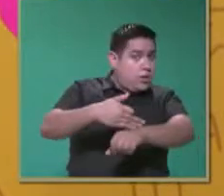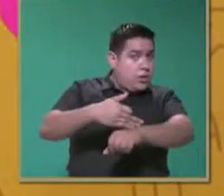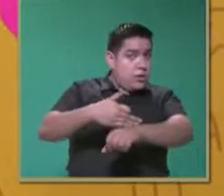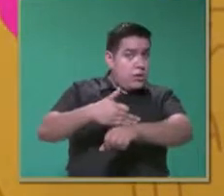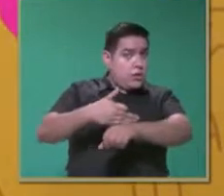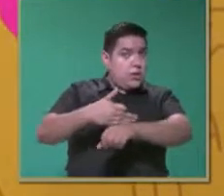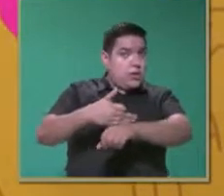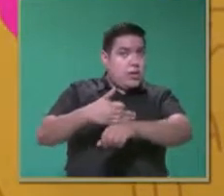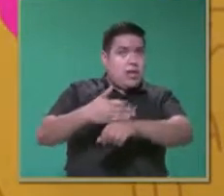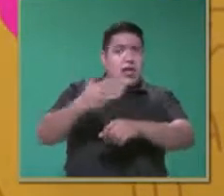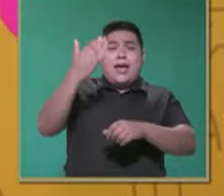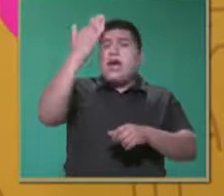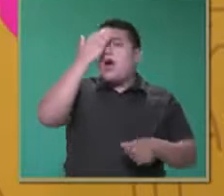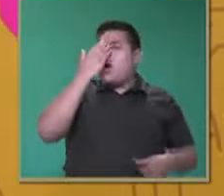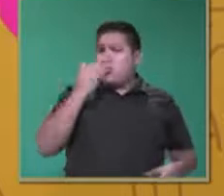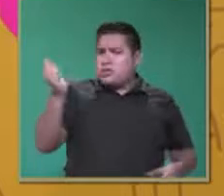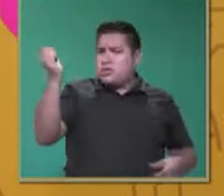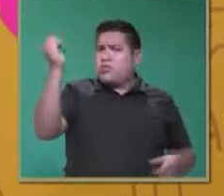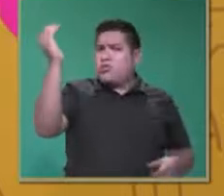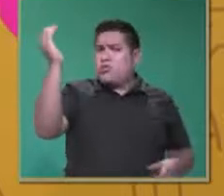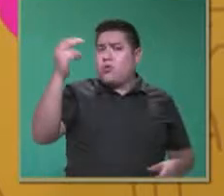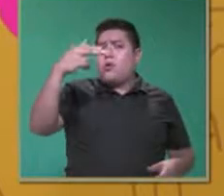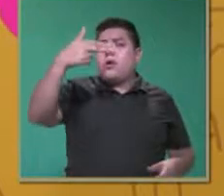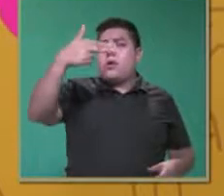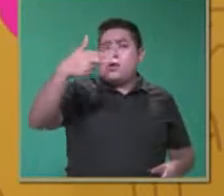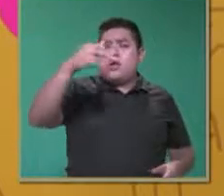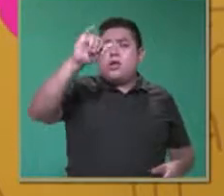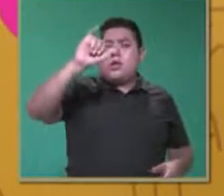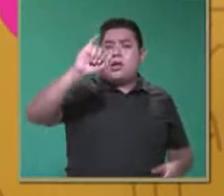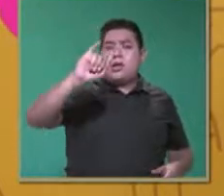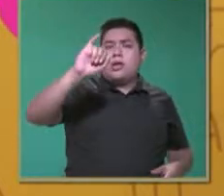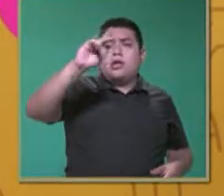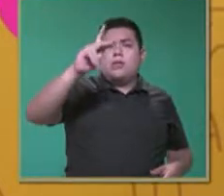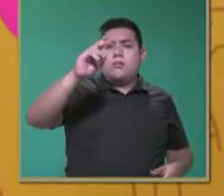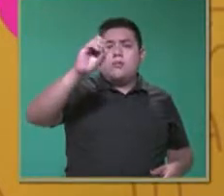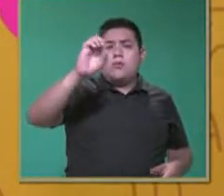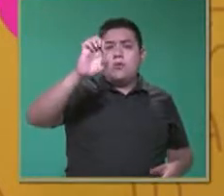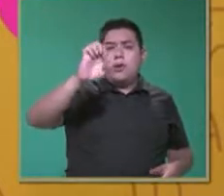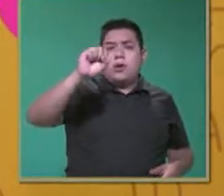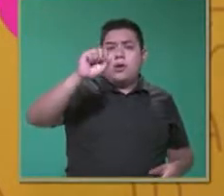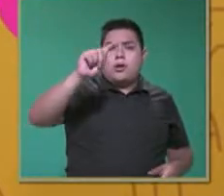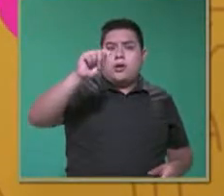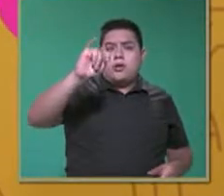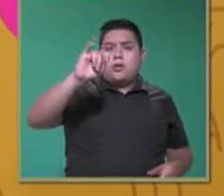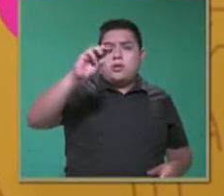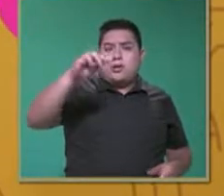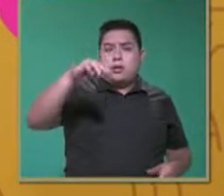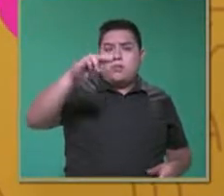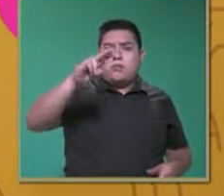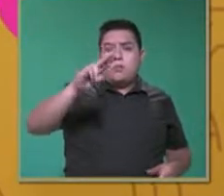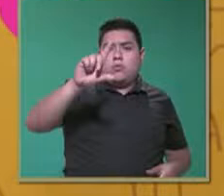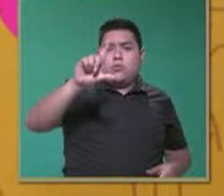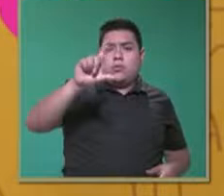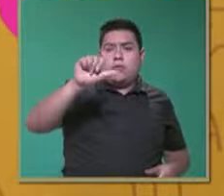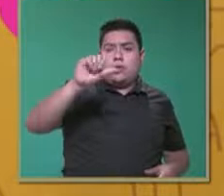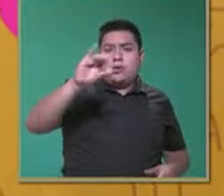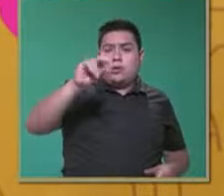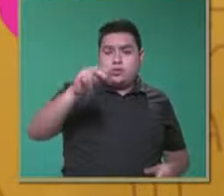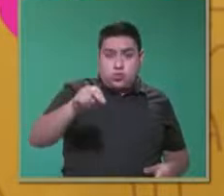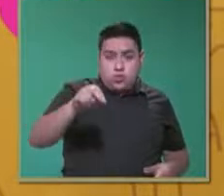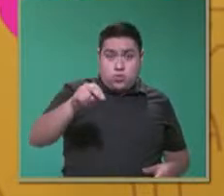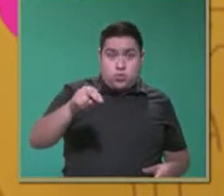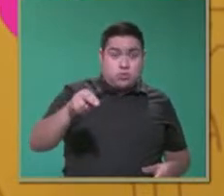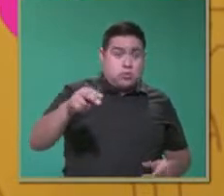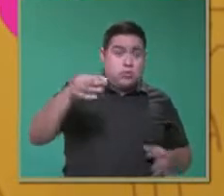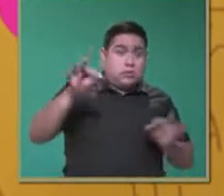este concepto de hipoestimulación. Se refiere a que los estímulos sean lo más bajos o los